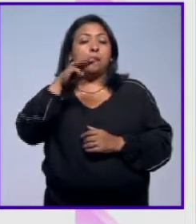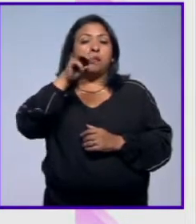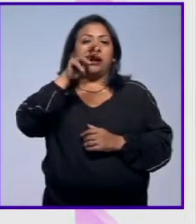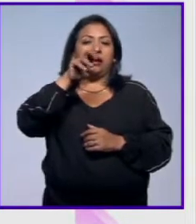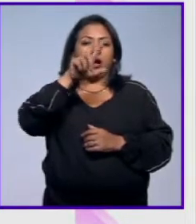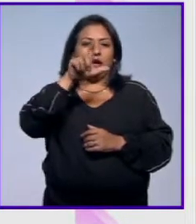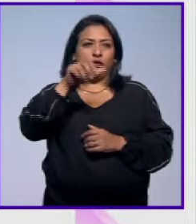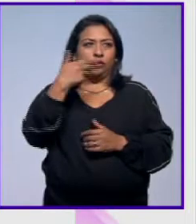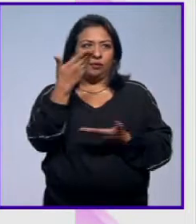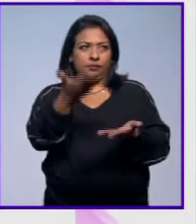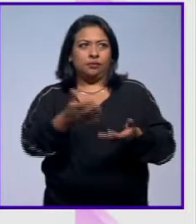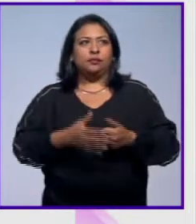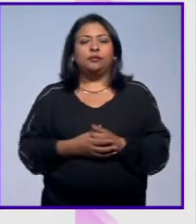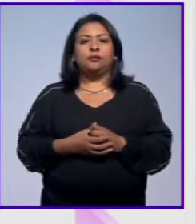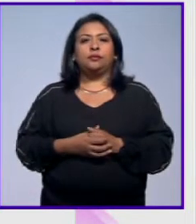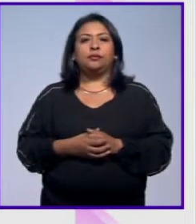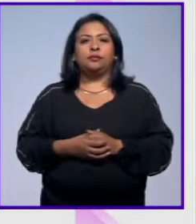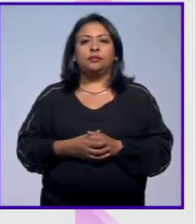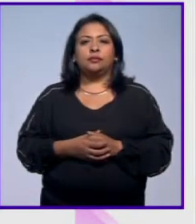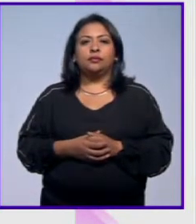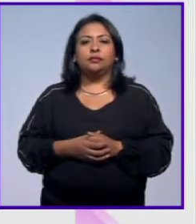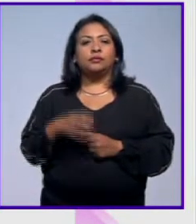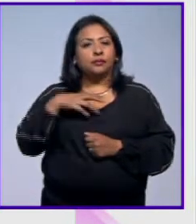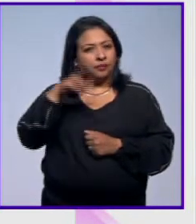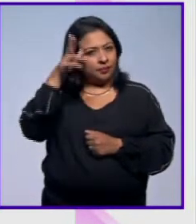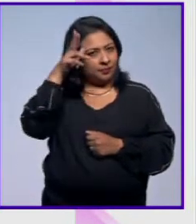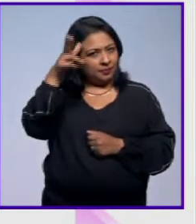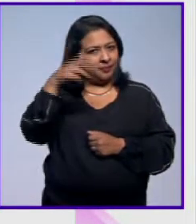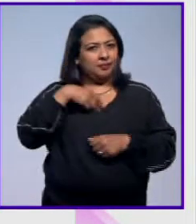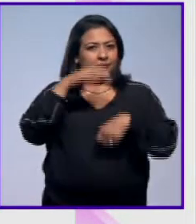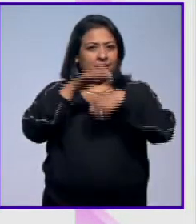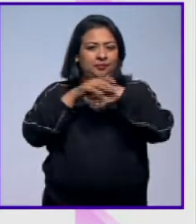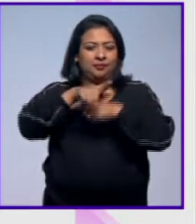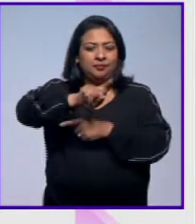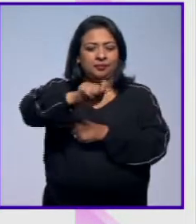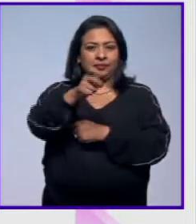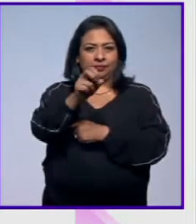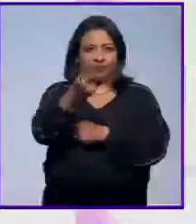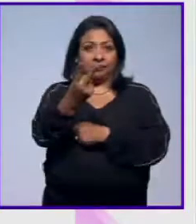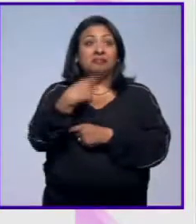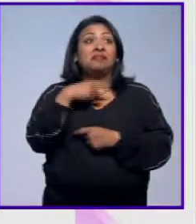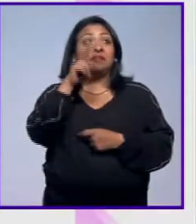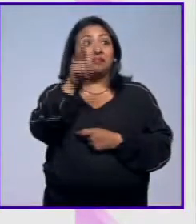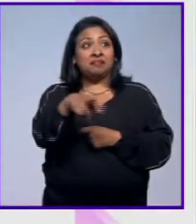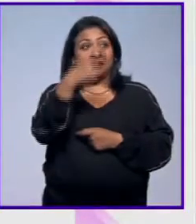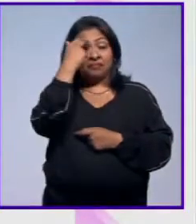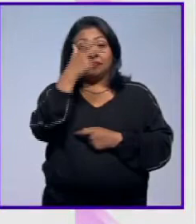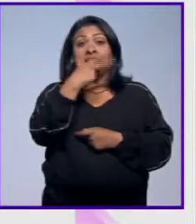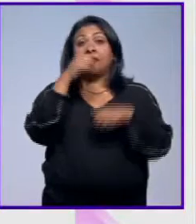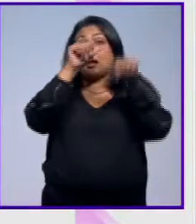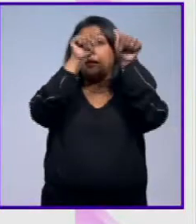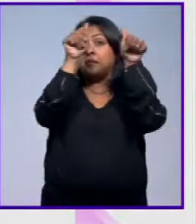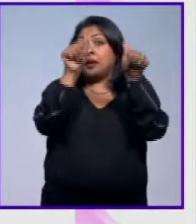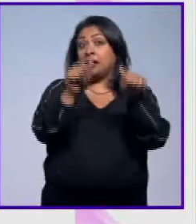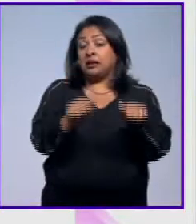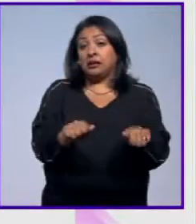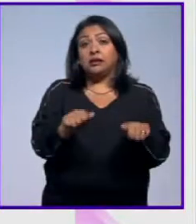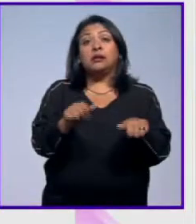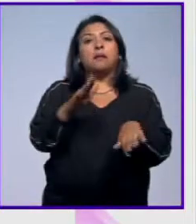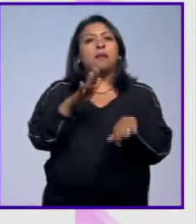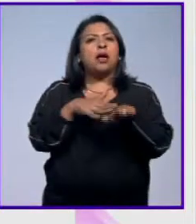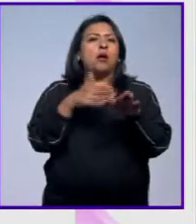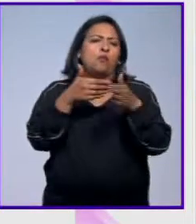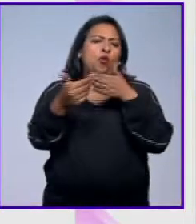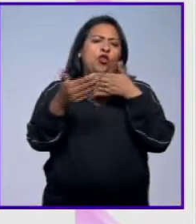Moraleda. ¡Adelante! Hola, ¿qué tal amigos del Canal 22? Así es, es el artista, uno de los artistas